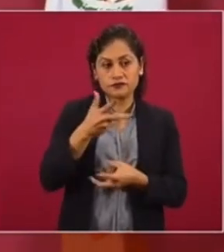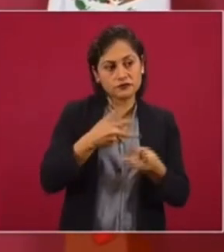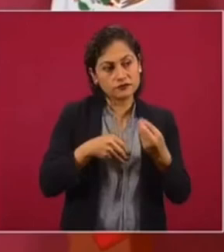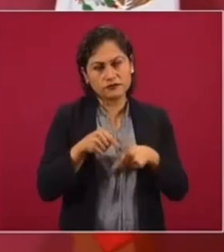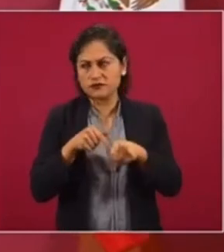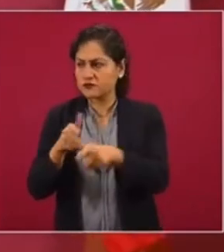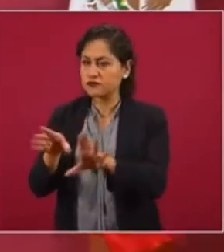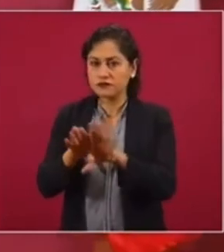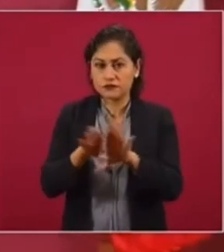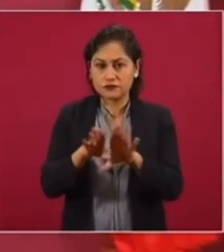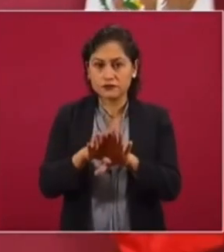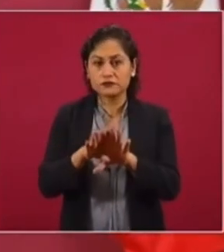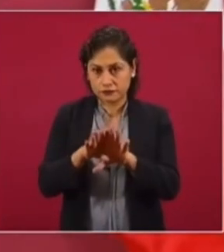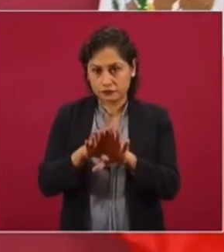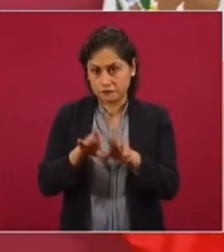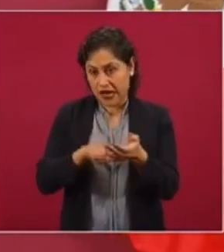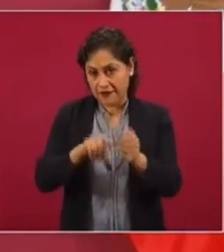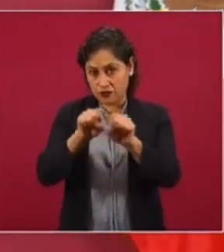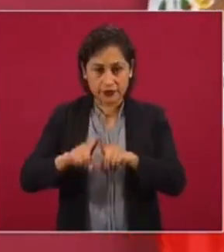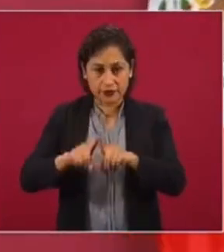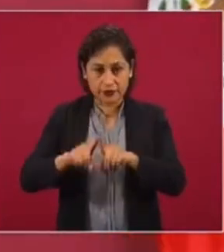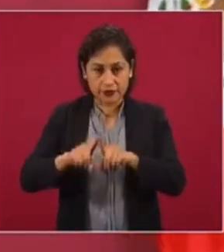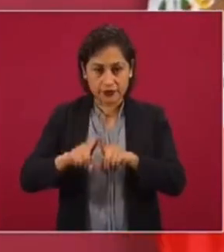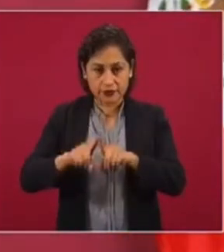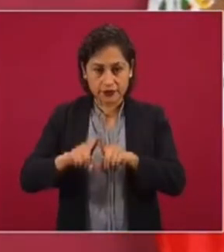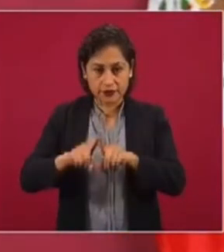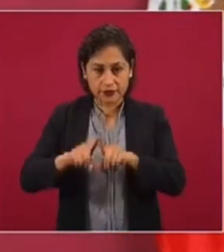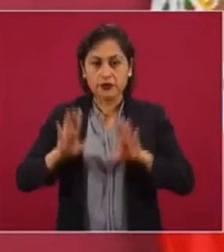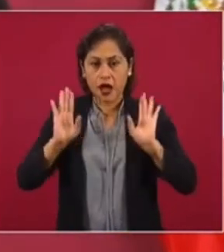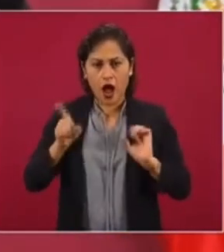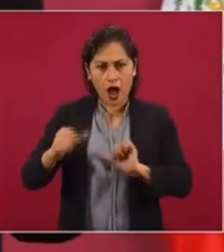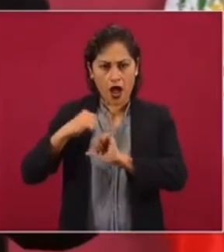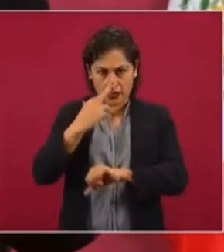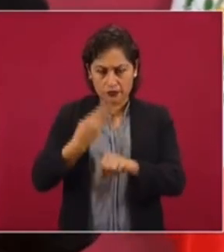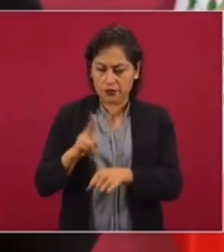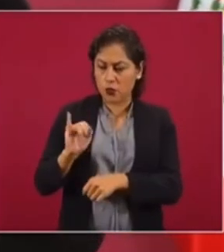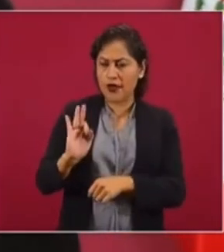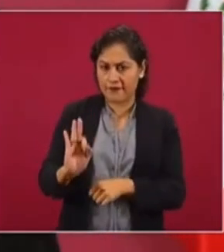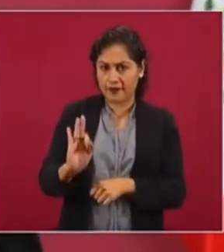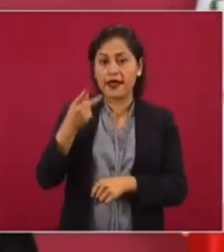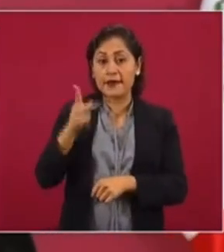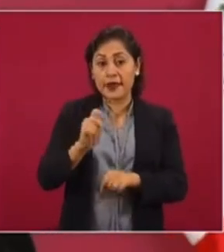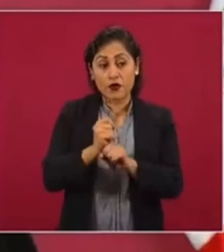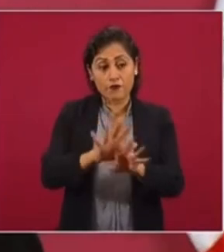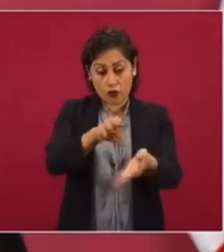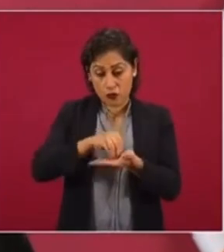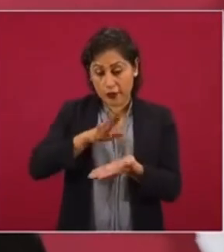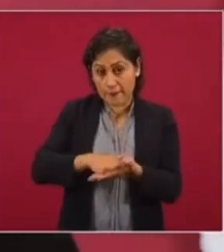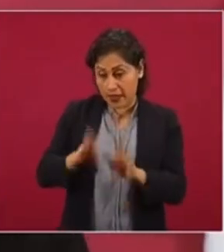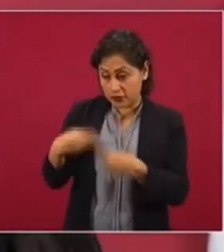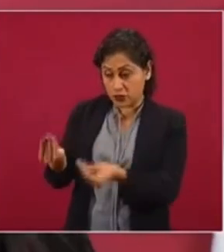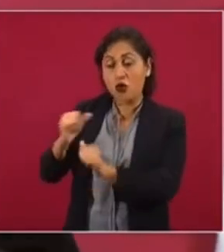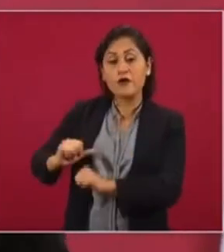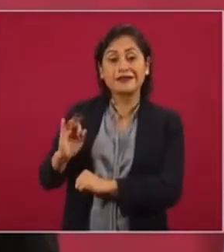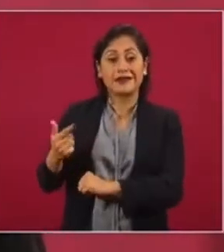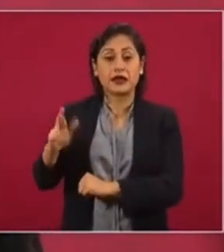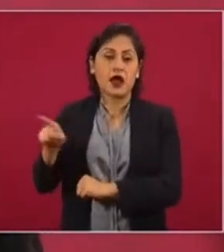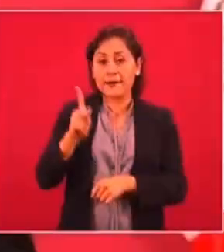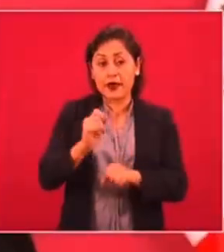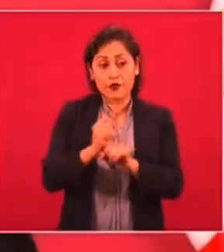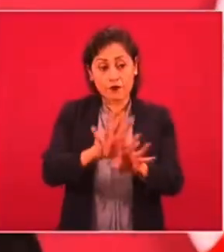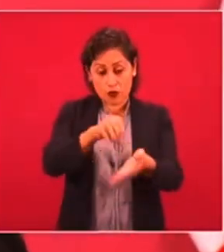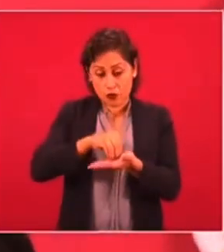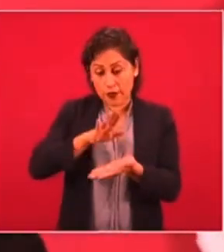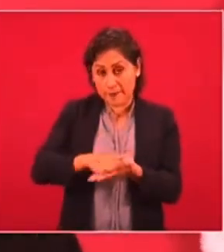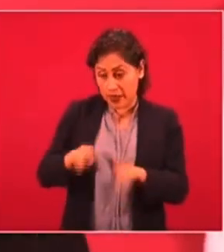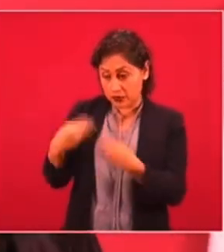en el sistema financiero. Pero todo eso es para entregarlo a la Fiscalía, no para nosotros presentar ninguna denuncia,